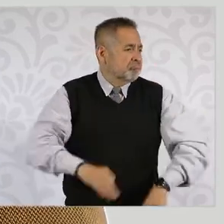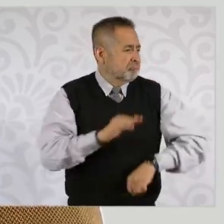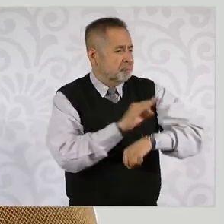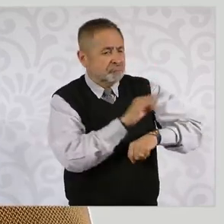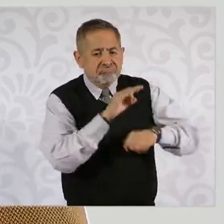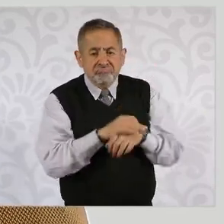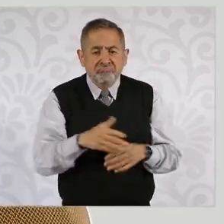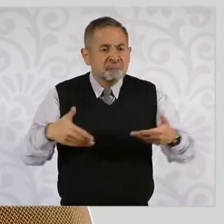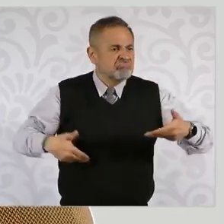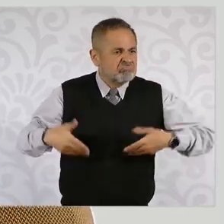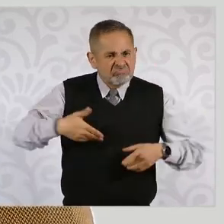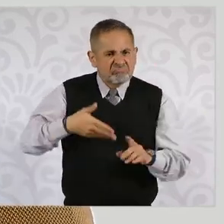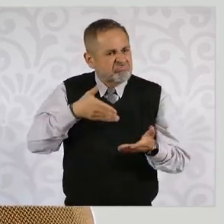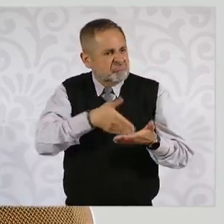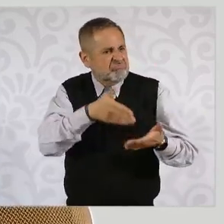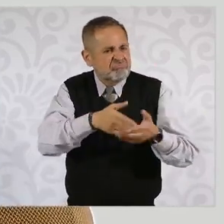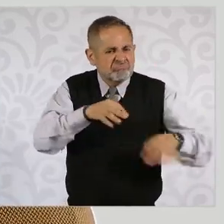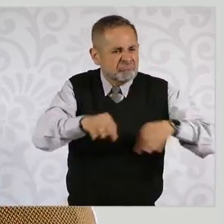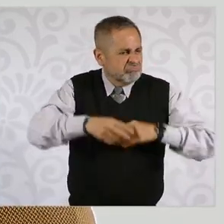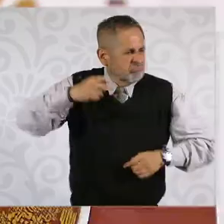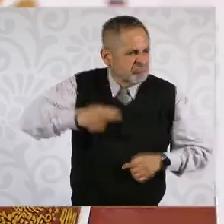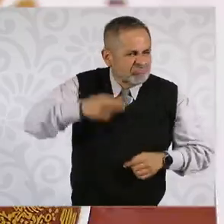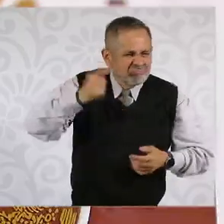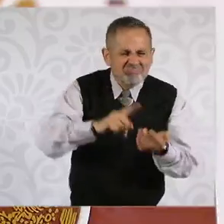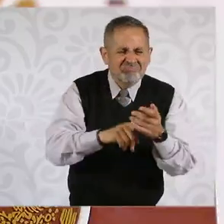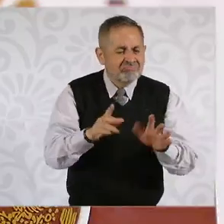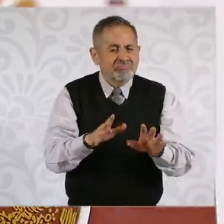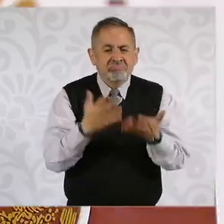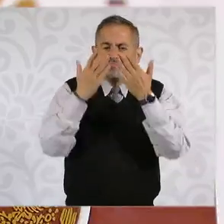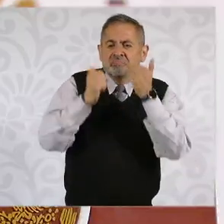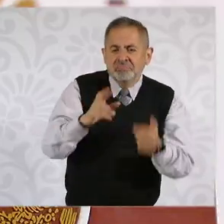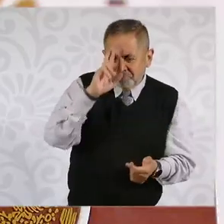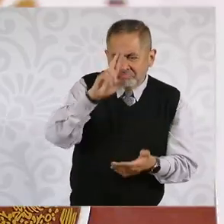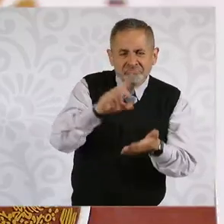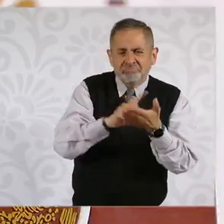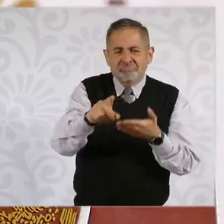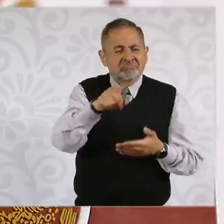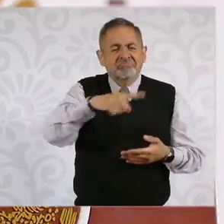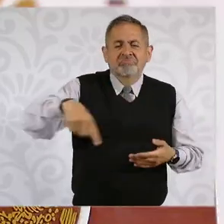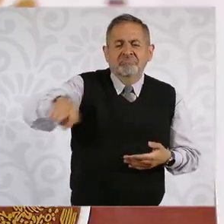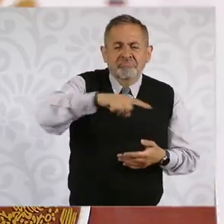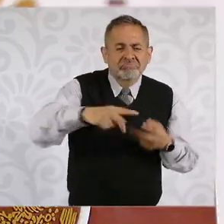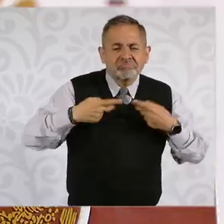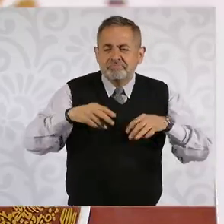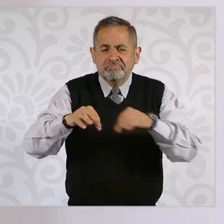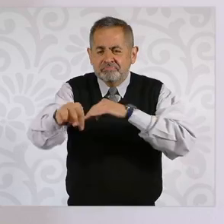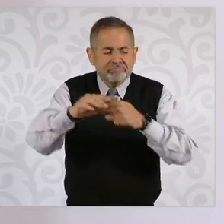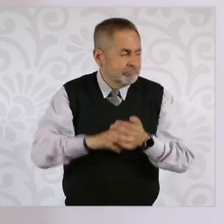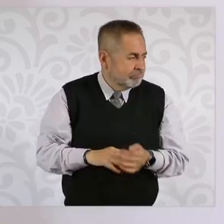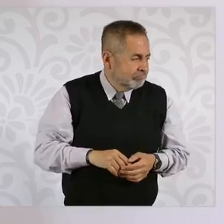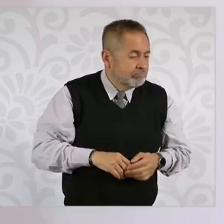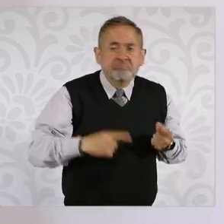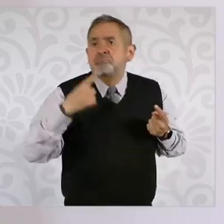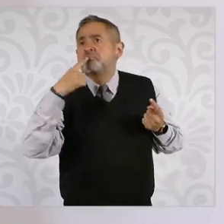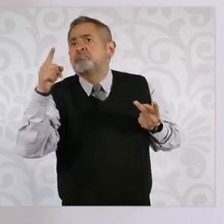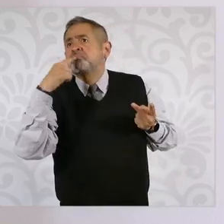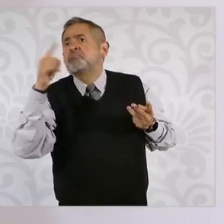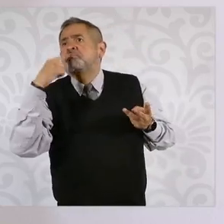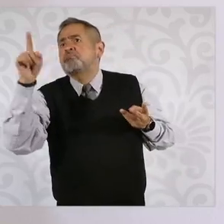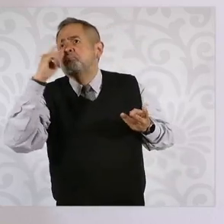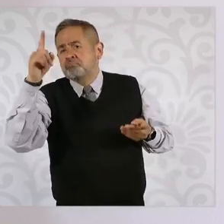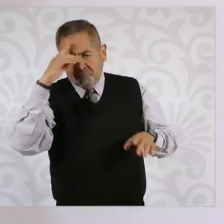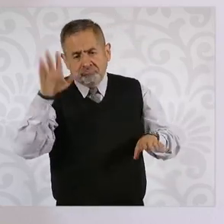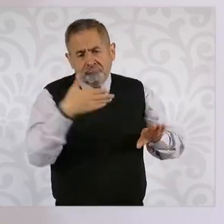acoso laboral y no respetar el derecho de los trabajadores adscritos